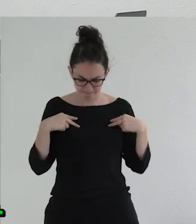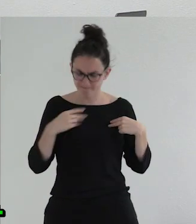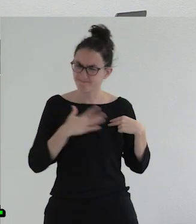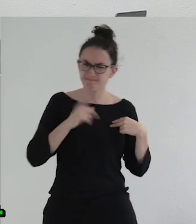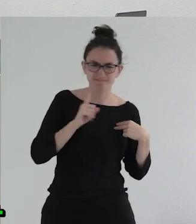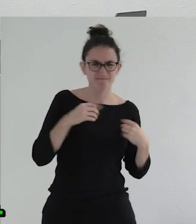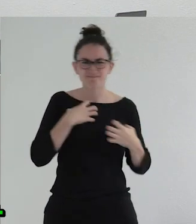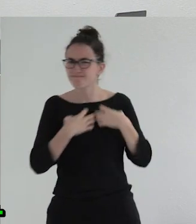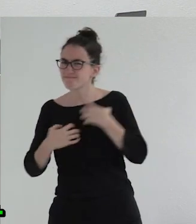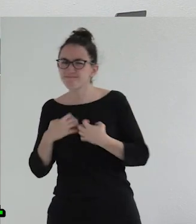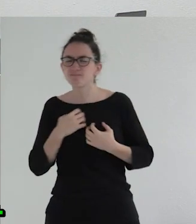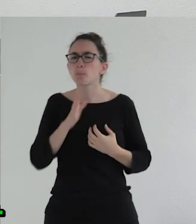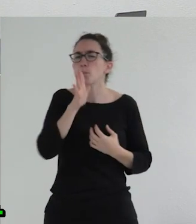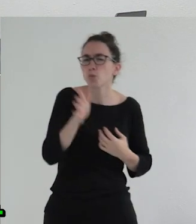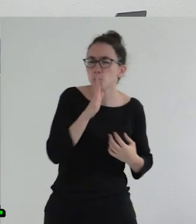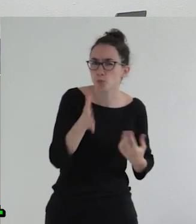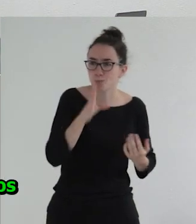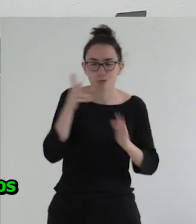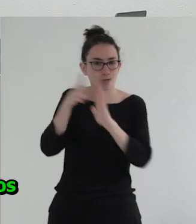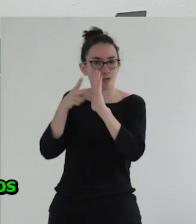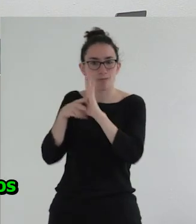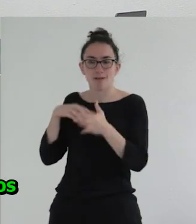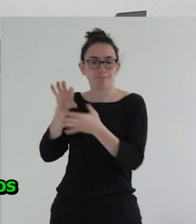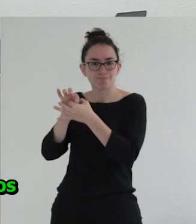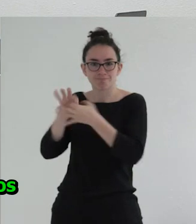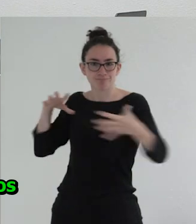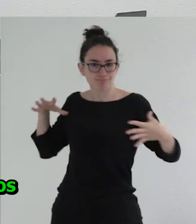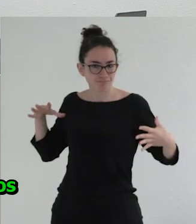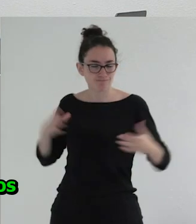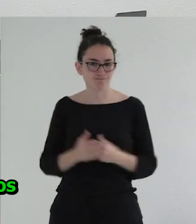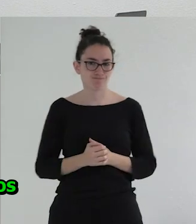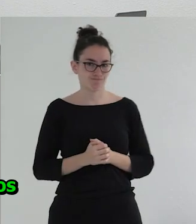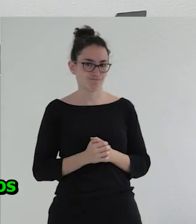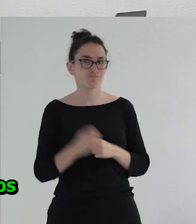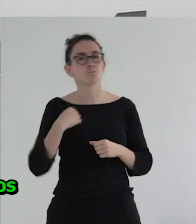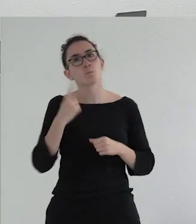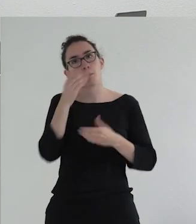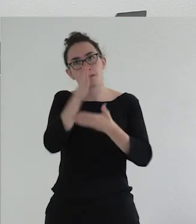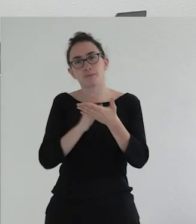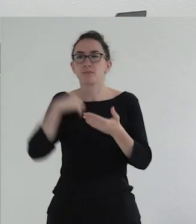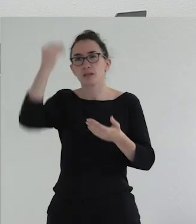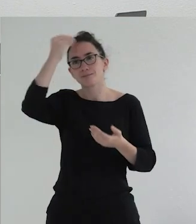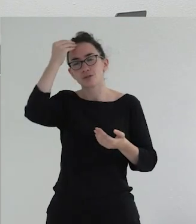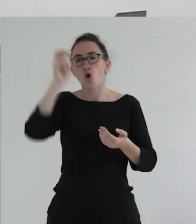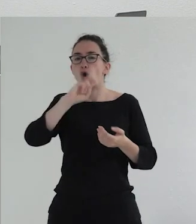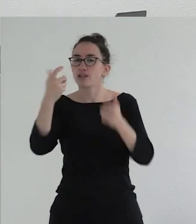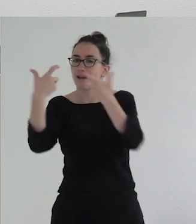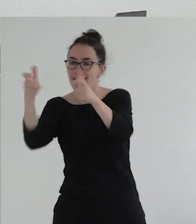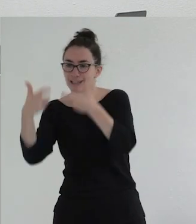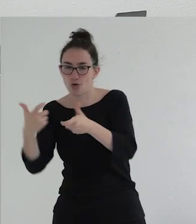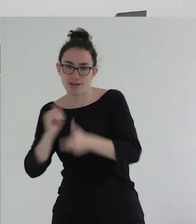de los niños y las niñas de ese tipo de concorrencias normativas? Por otro lado, pienso que tendríamos que acercarnos un poco más a otras categorías